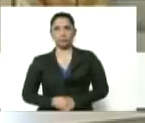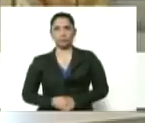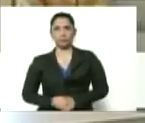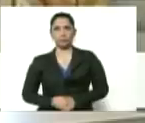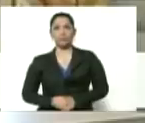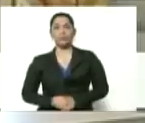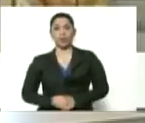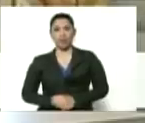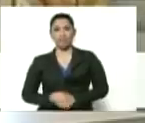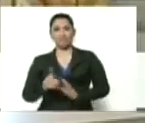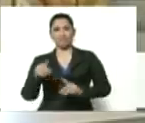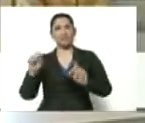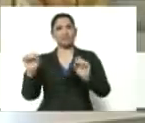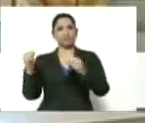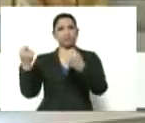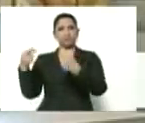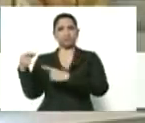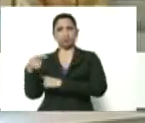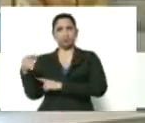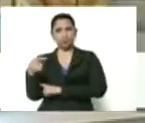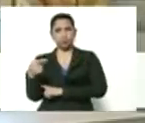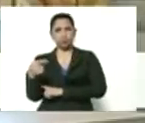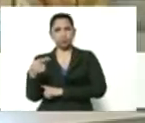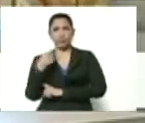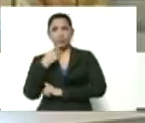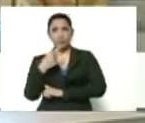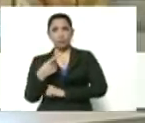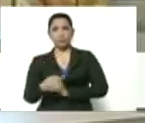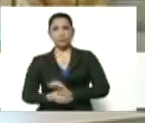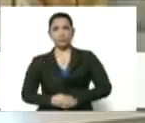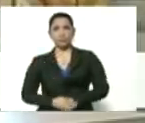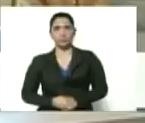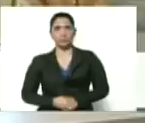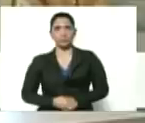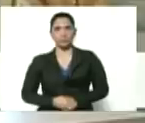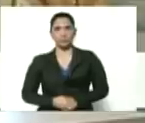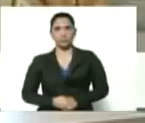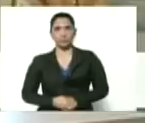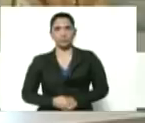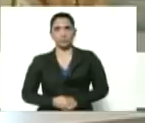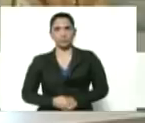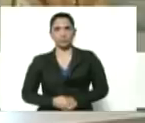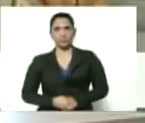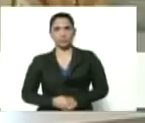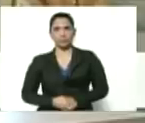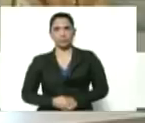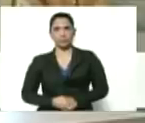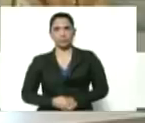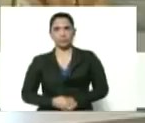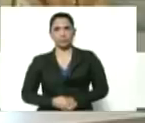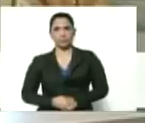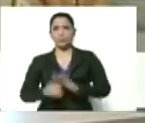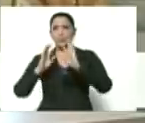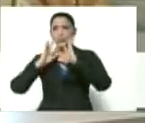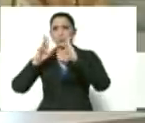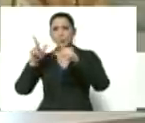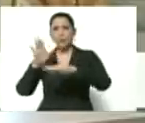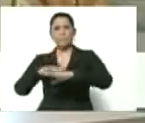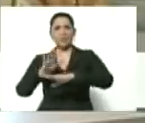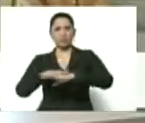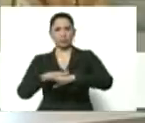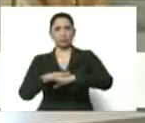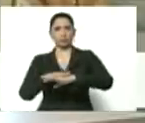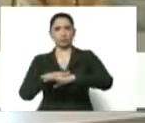delación. Y están precisamente delatando todos los intríngulis